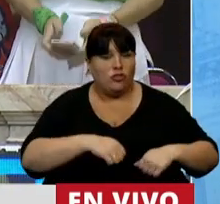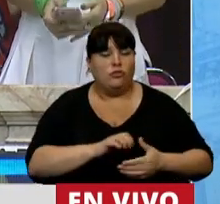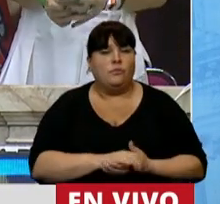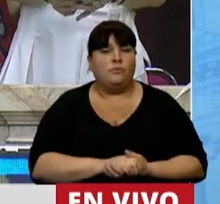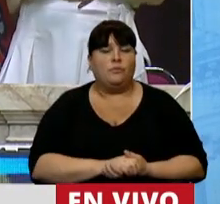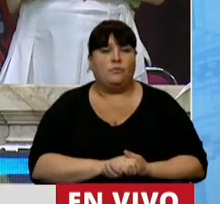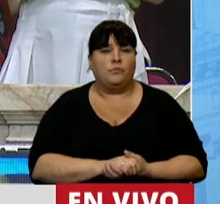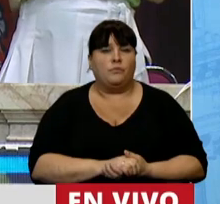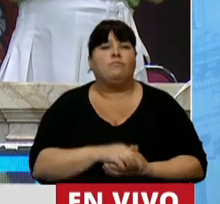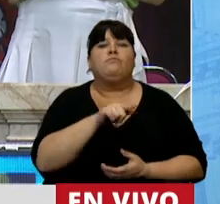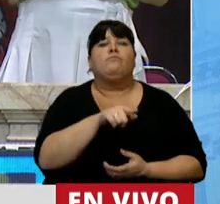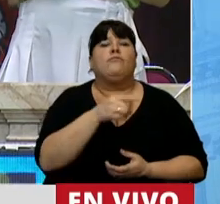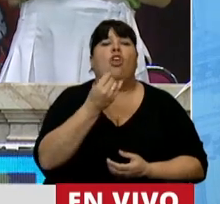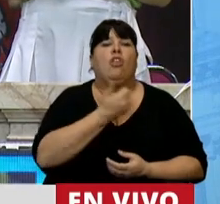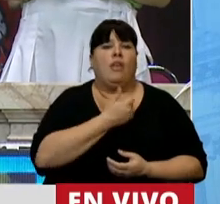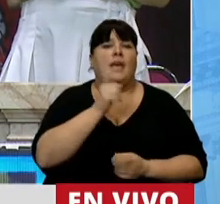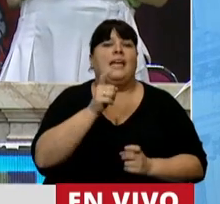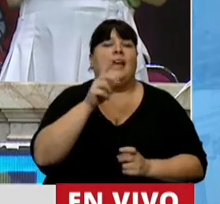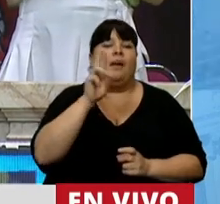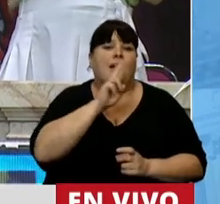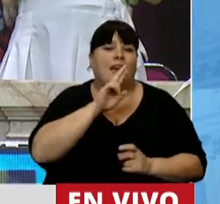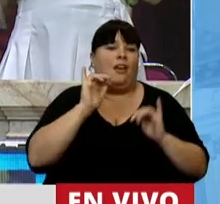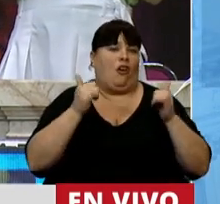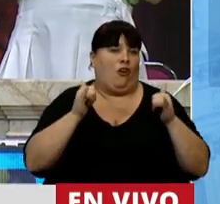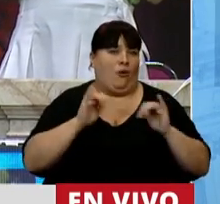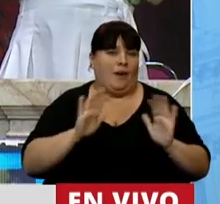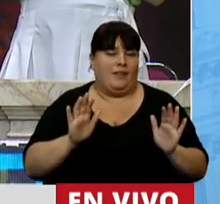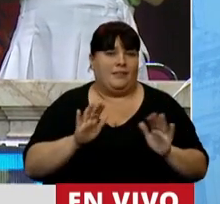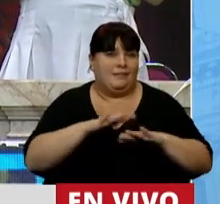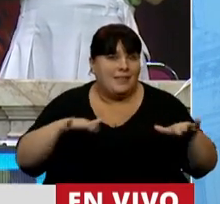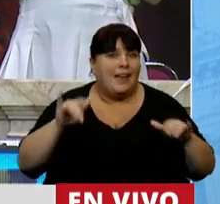son realizados por niñas y adolescentes.